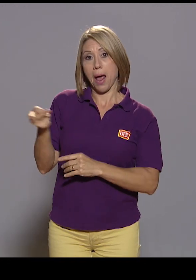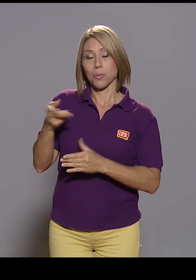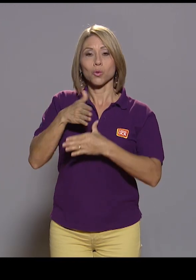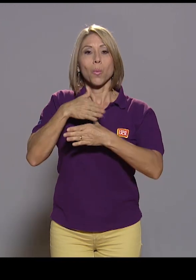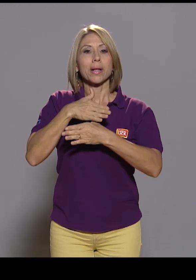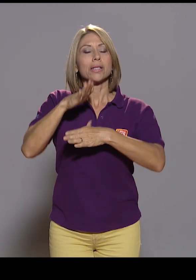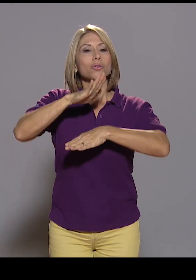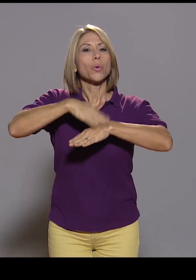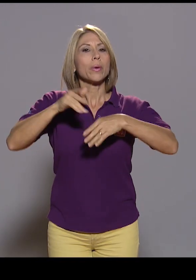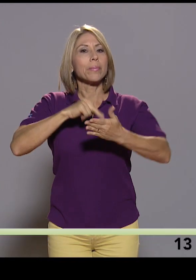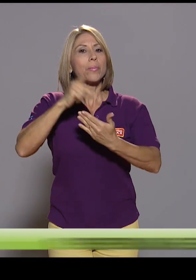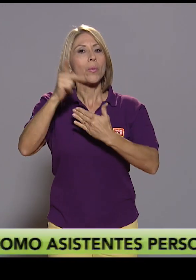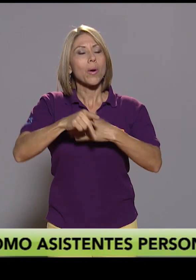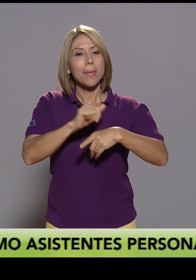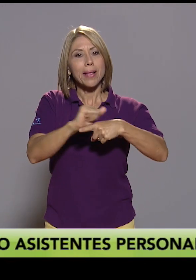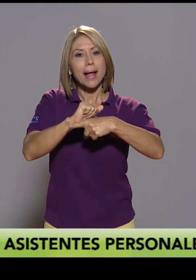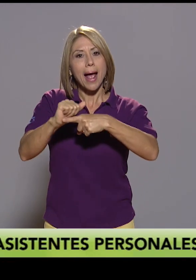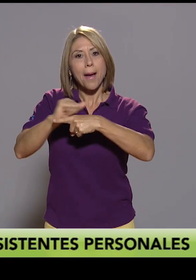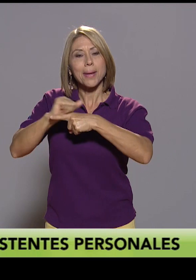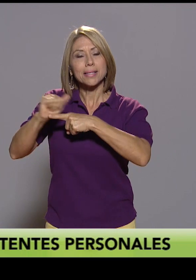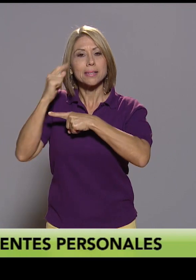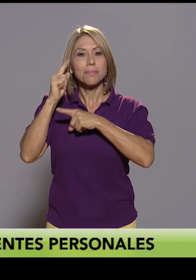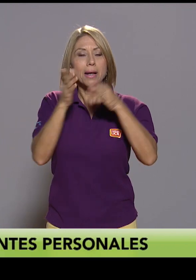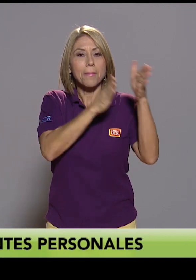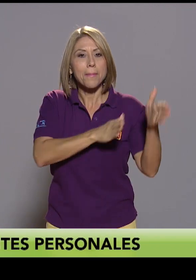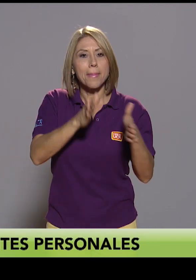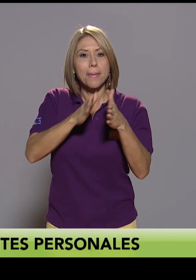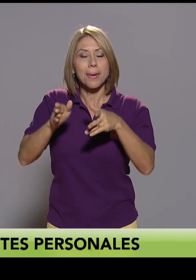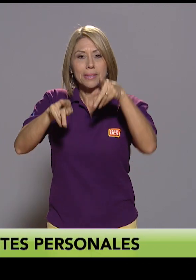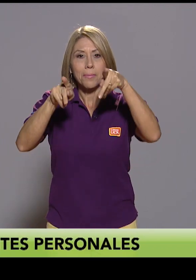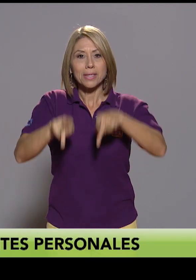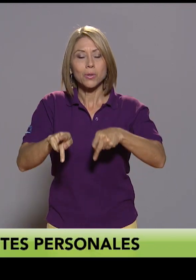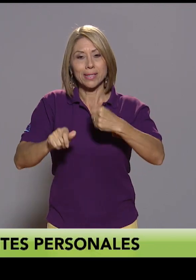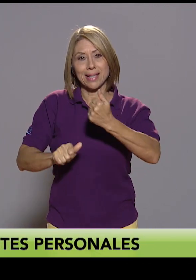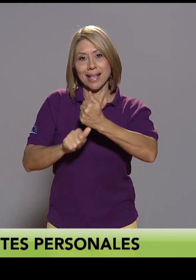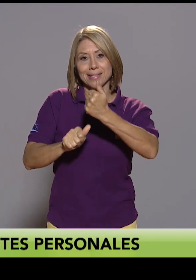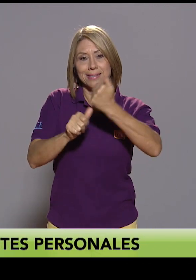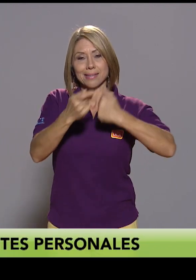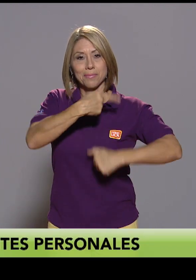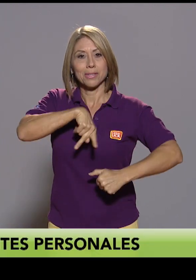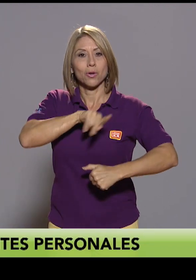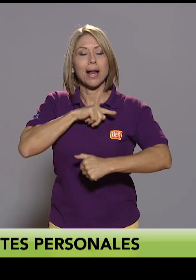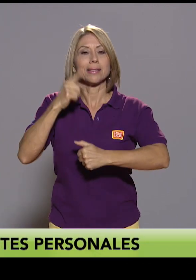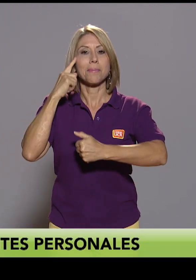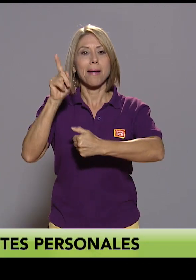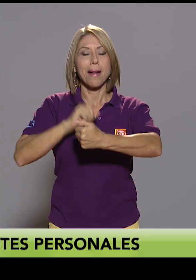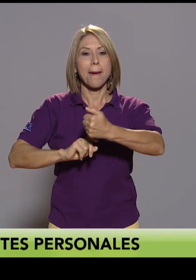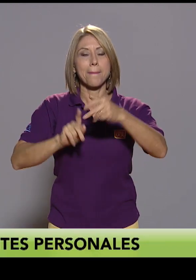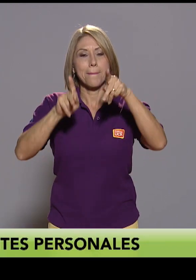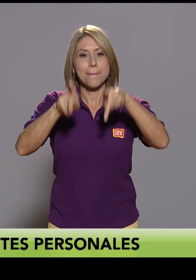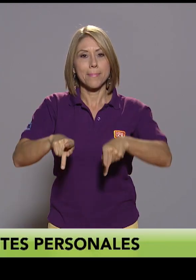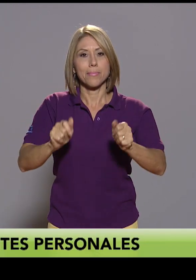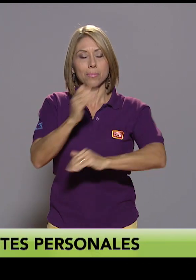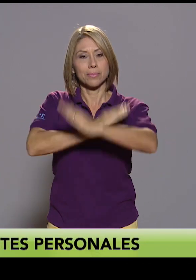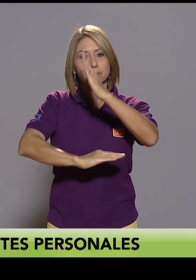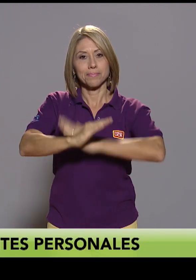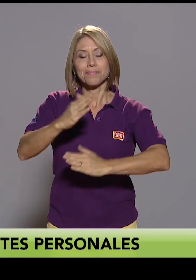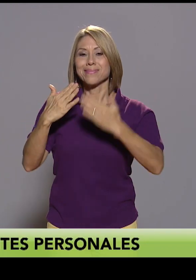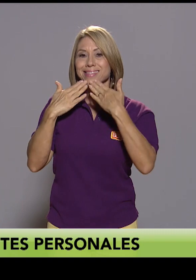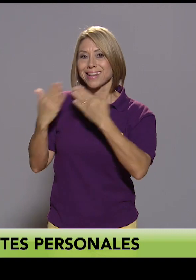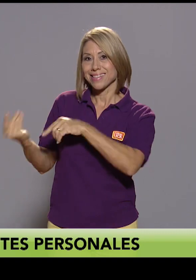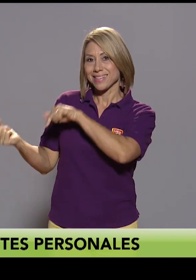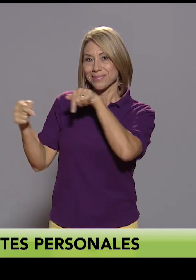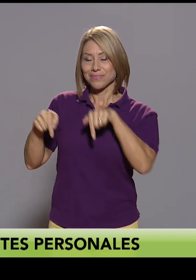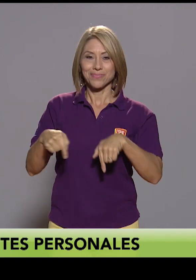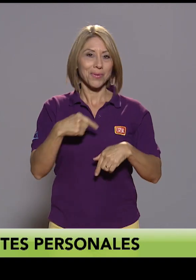este programa de capacitación para la formación de personas que sean asistentes personales de personas con discapacidad. Muchas gracias por acompañarnos.